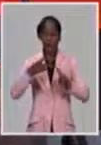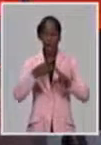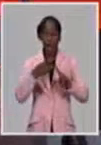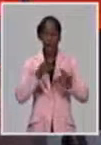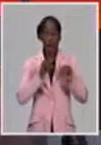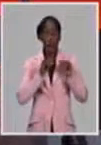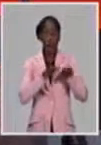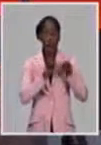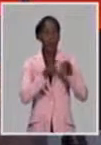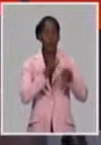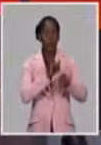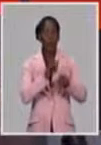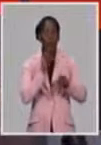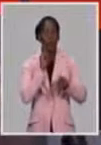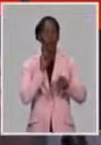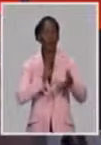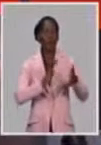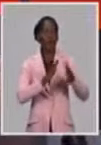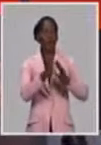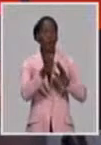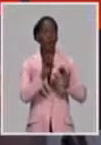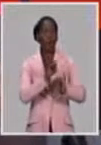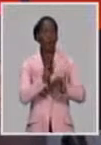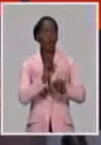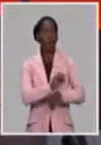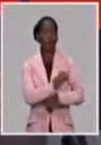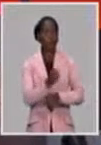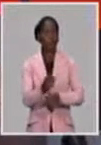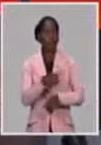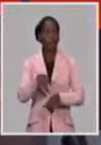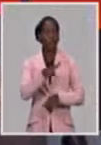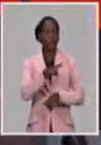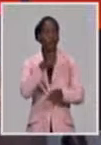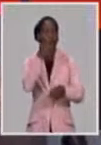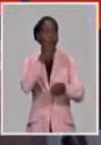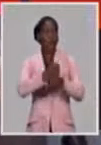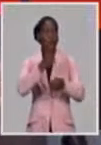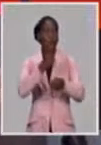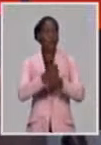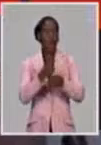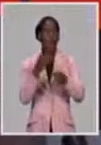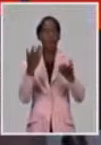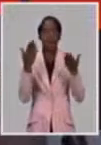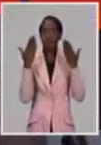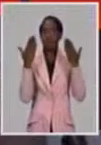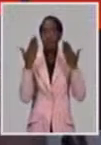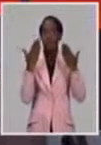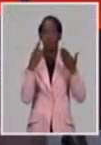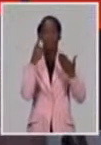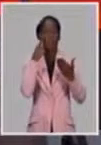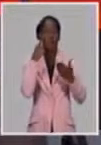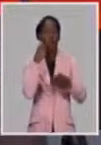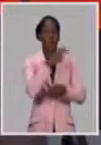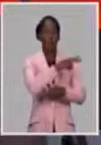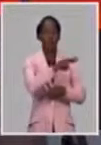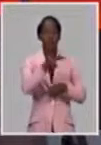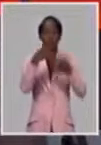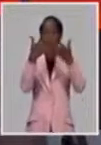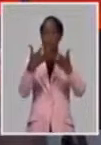que obliga a que la sociedad mercantil gestora,